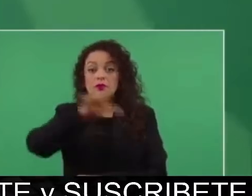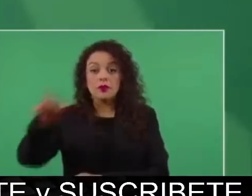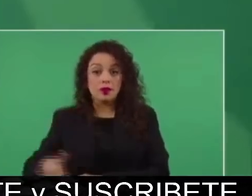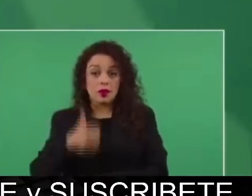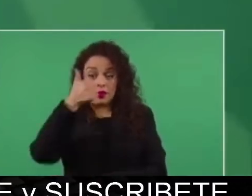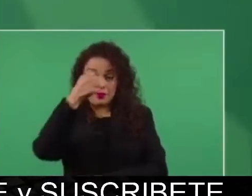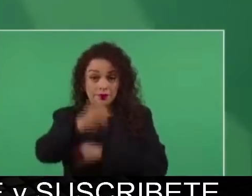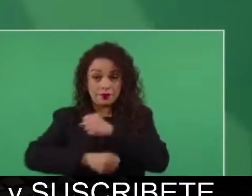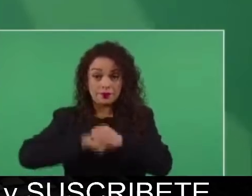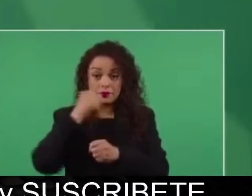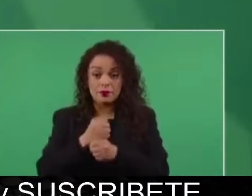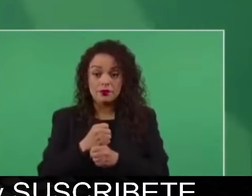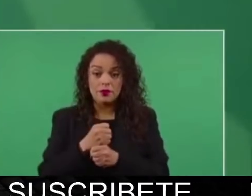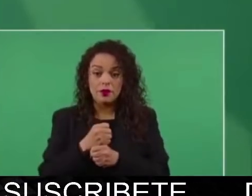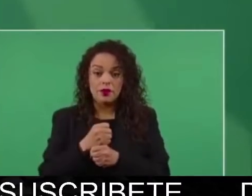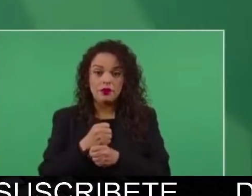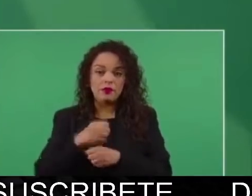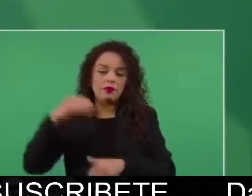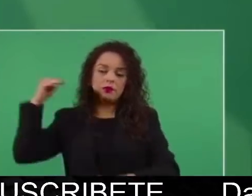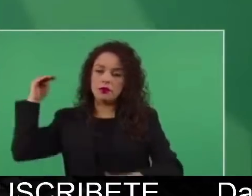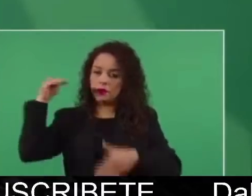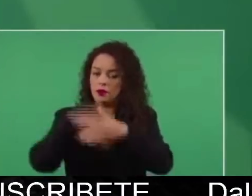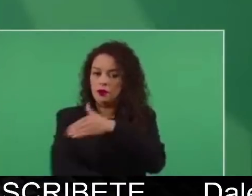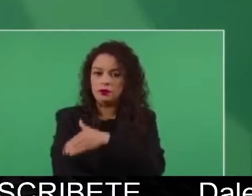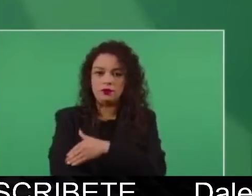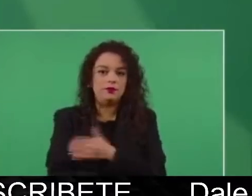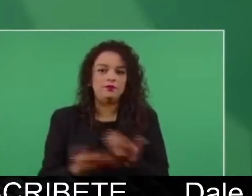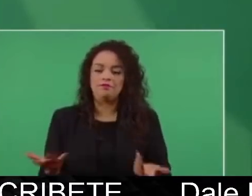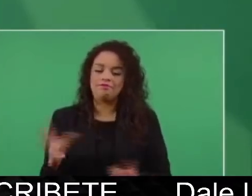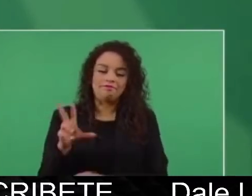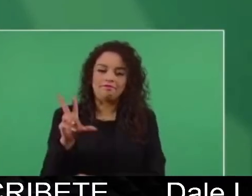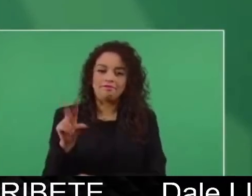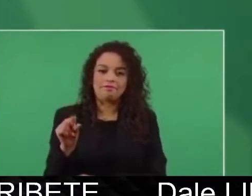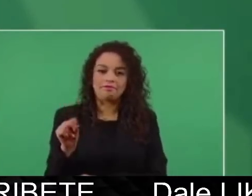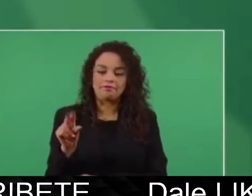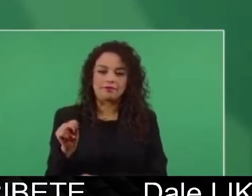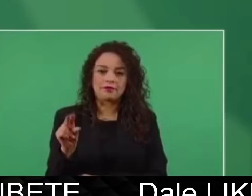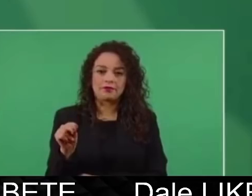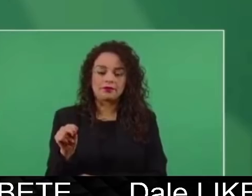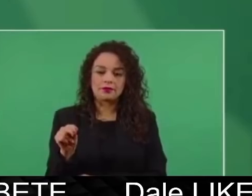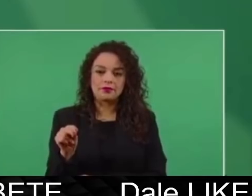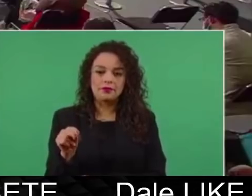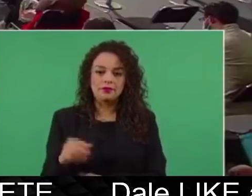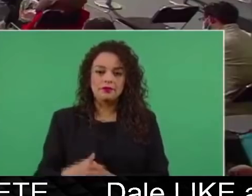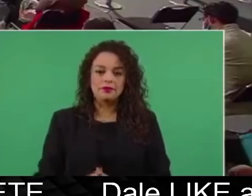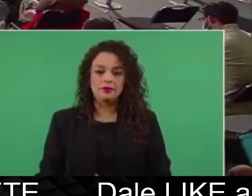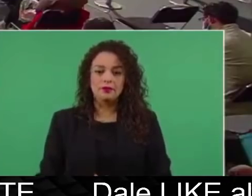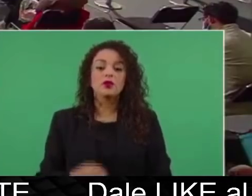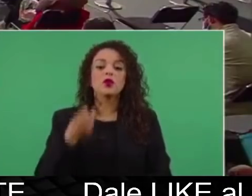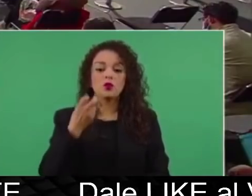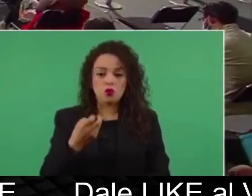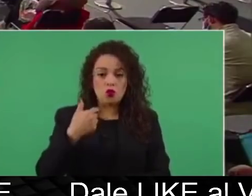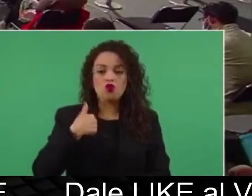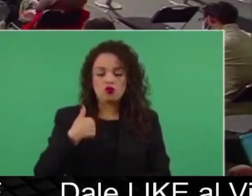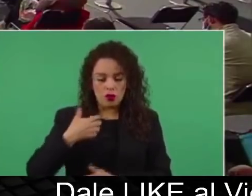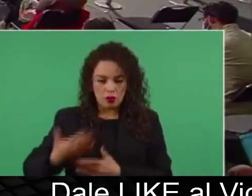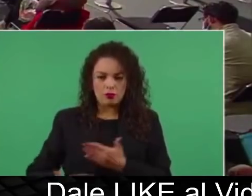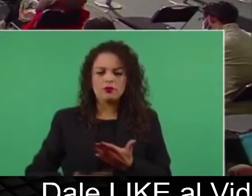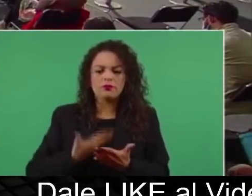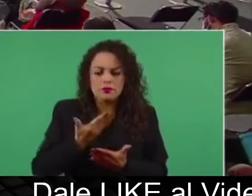esté echada a perder, no. Por eso voy a proponer en su momento